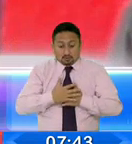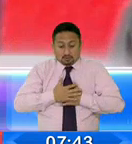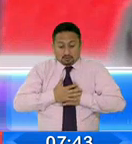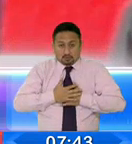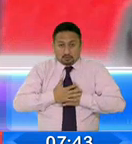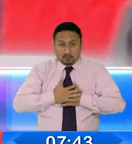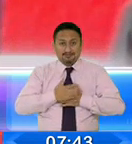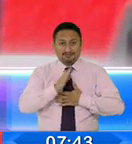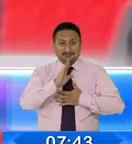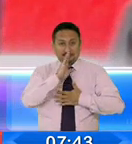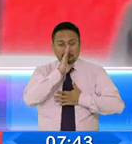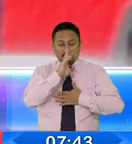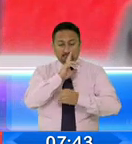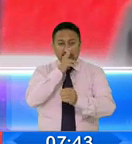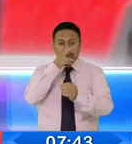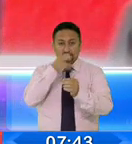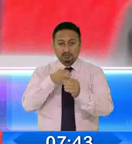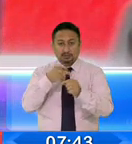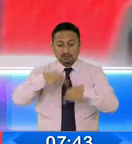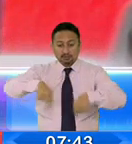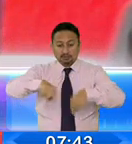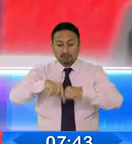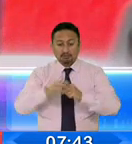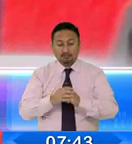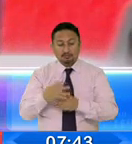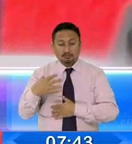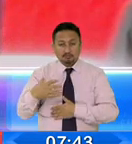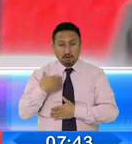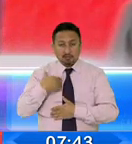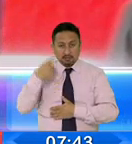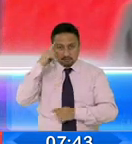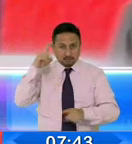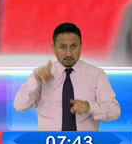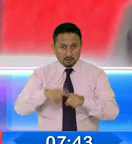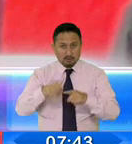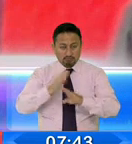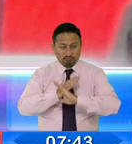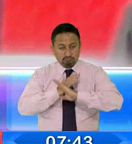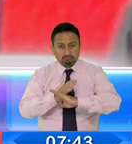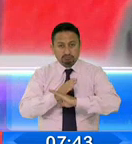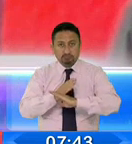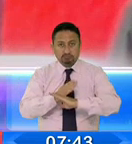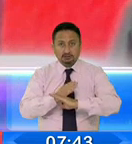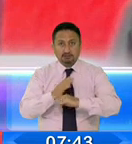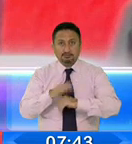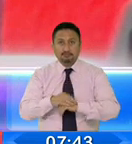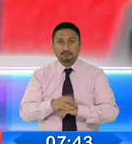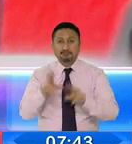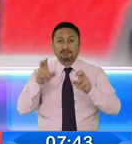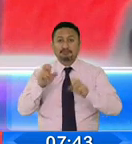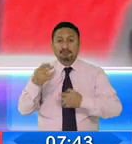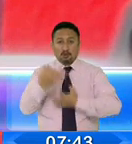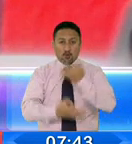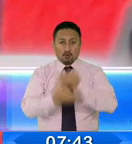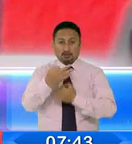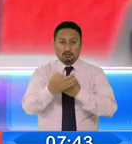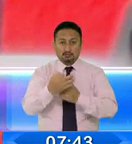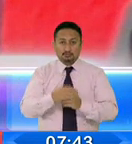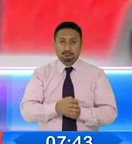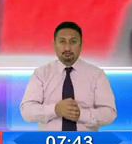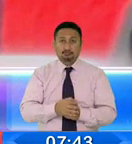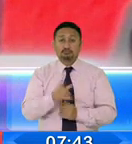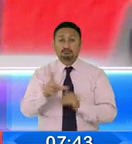siempre partidario de hacer una reclamación, una resistencia en el plano jurídico, en el plano